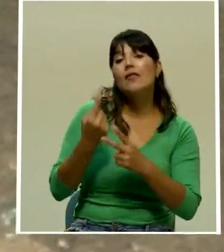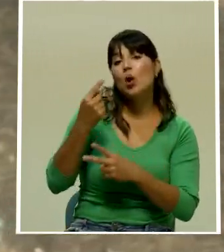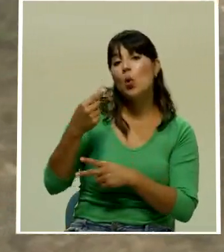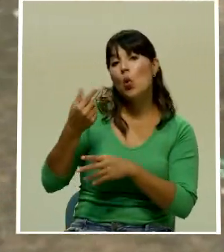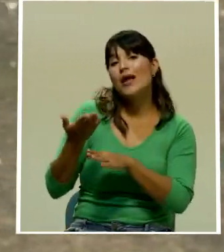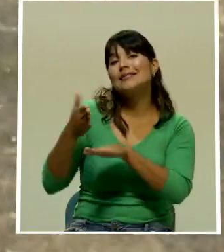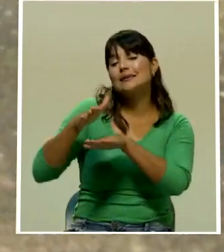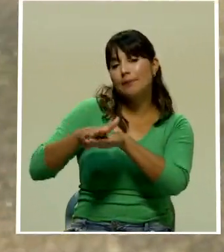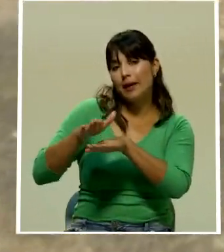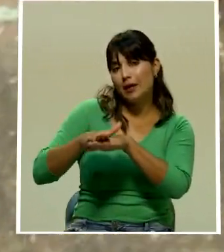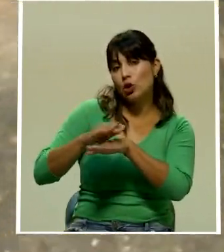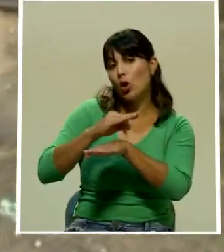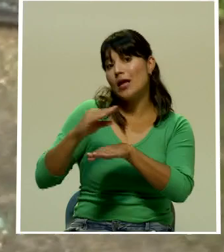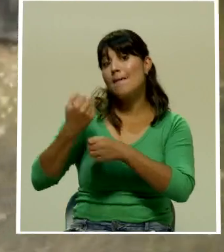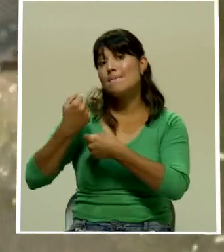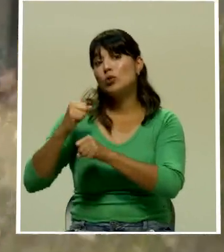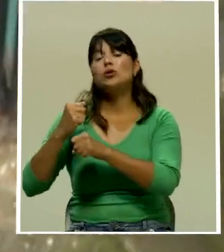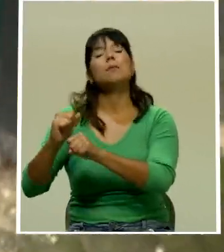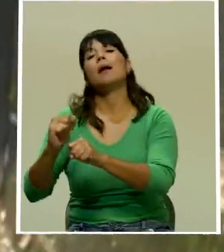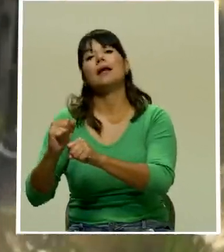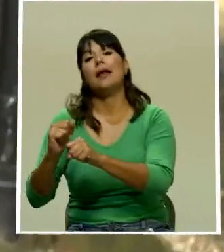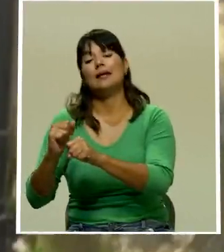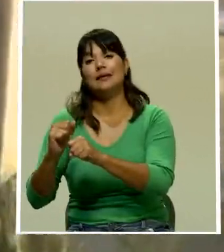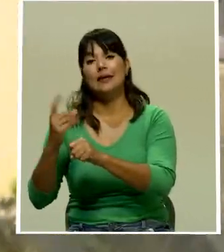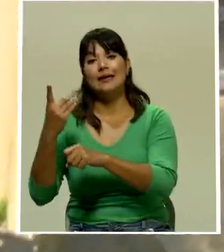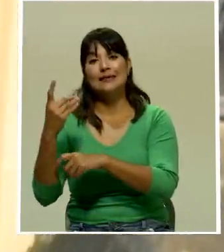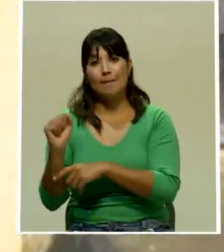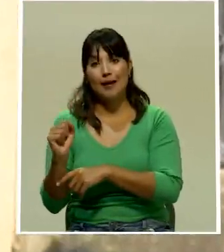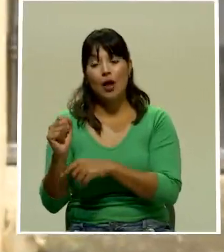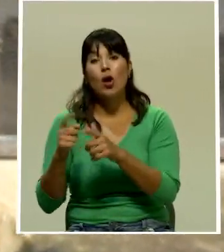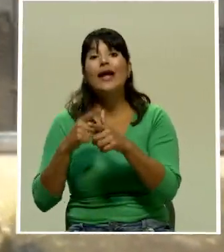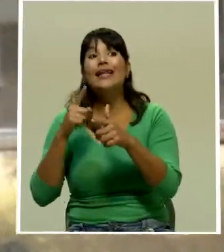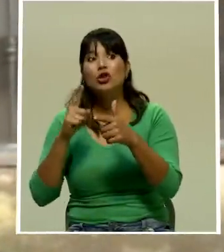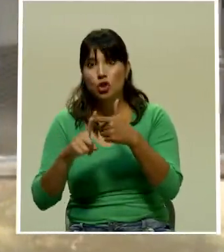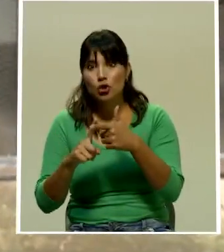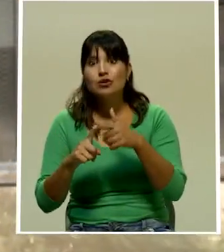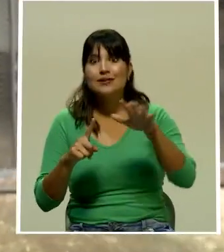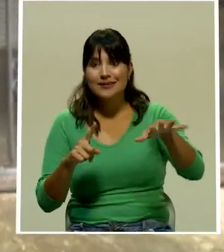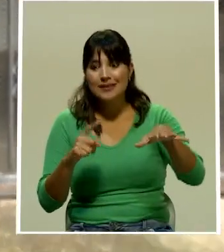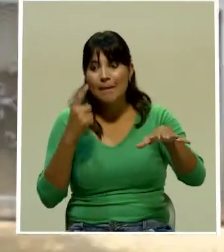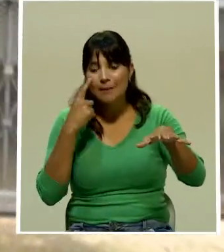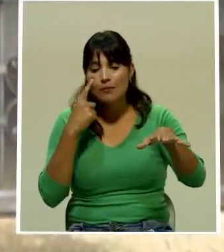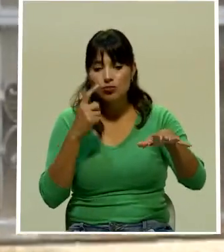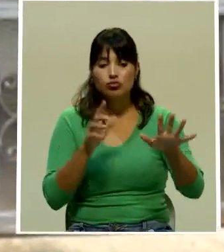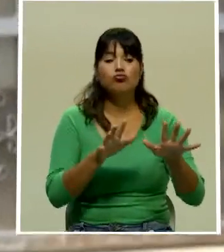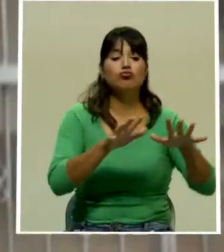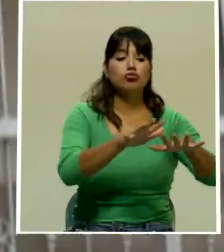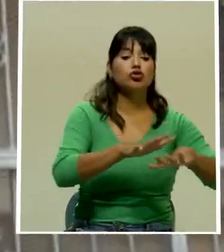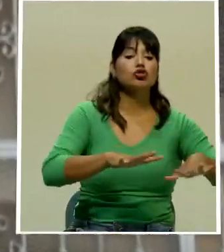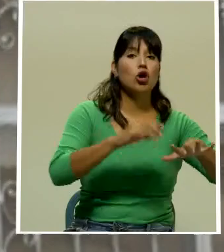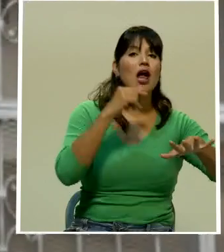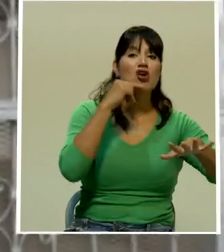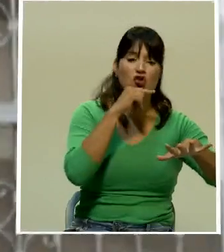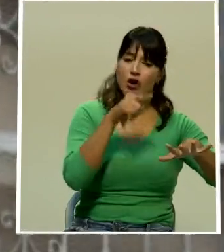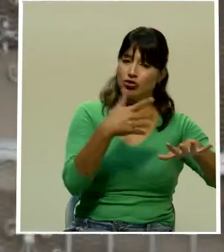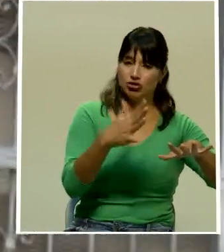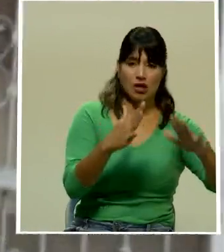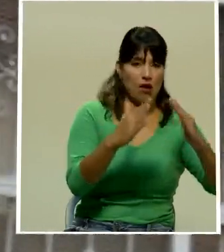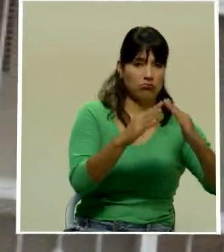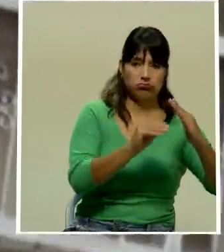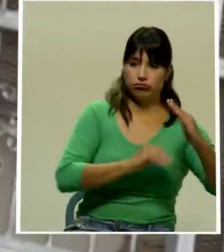ya valorando que algunas naranjas ya tienen que pasar a rojas de hecho aquí observamos en tomas de nuestro compañero